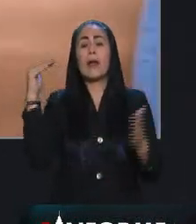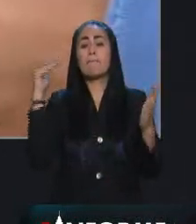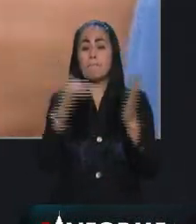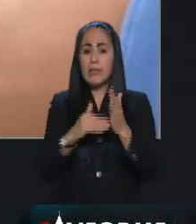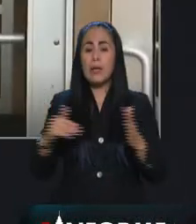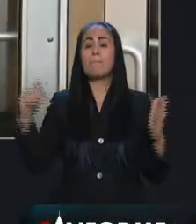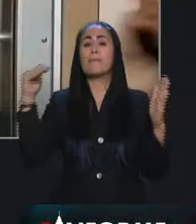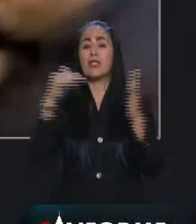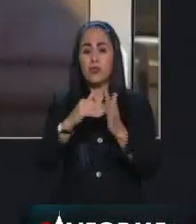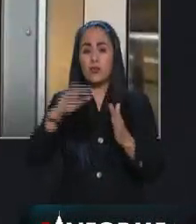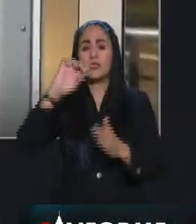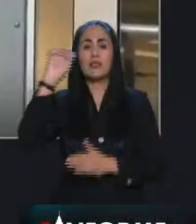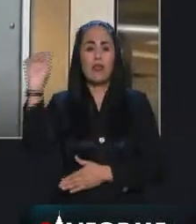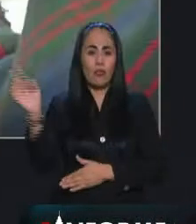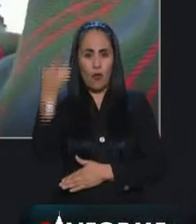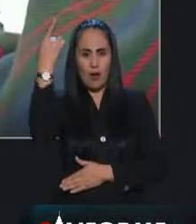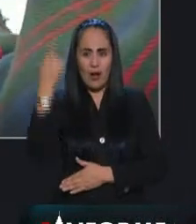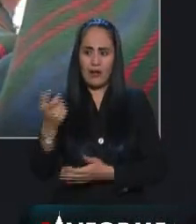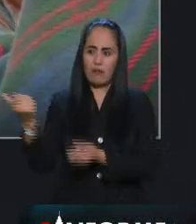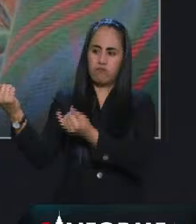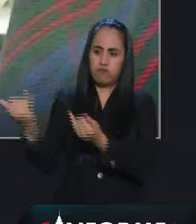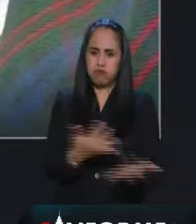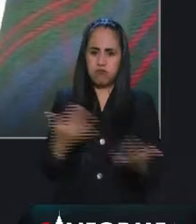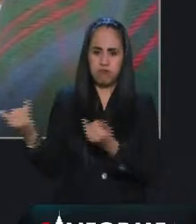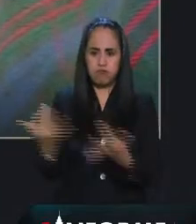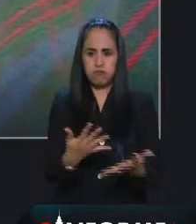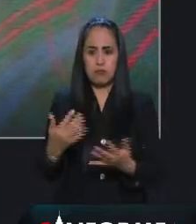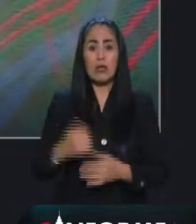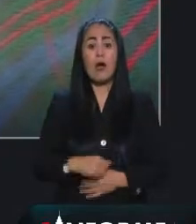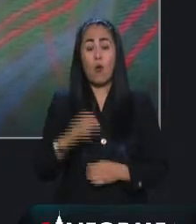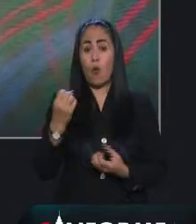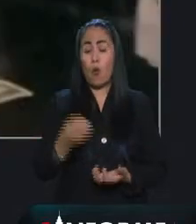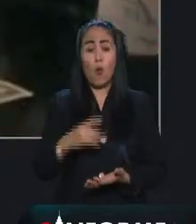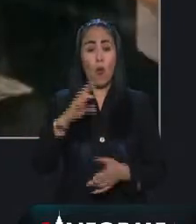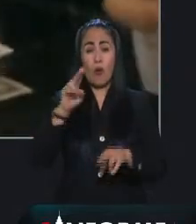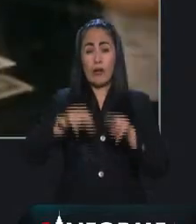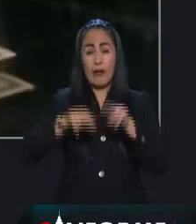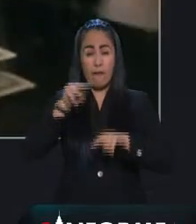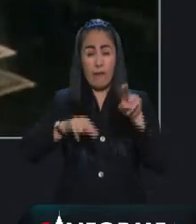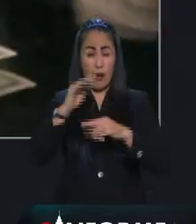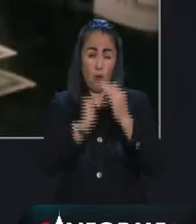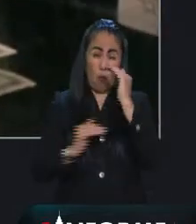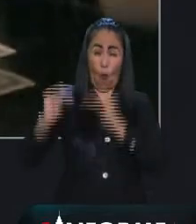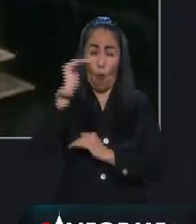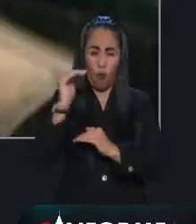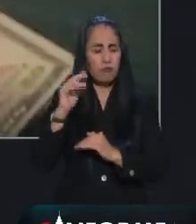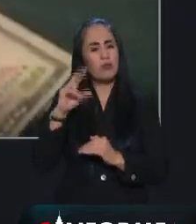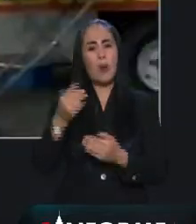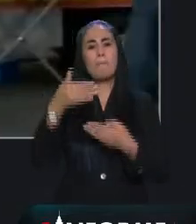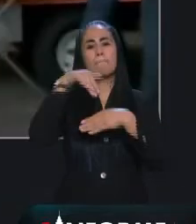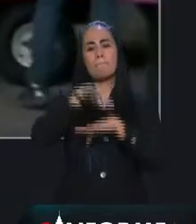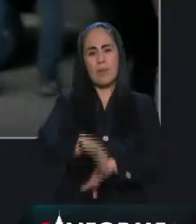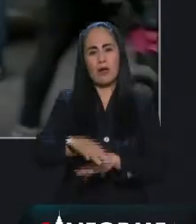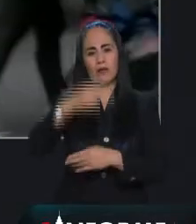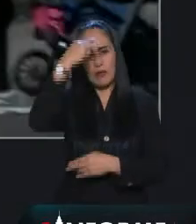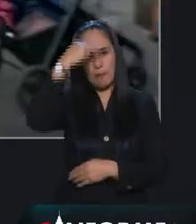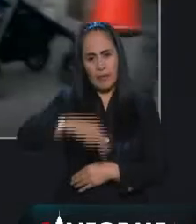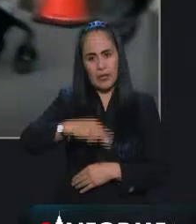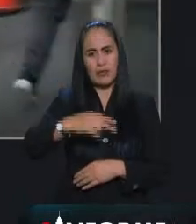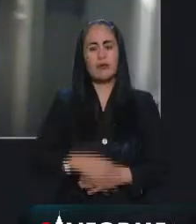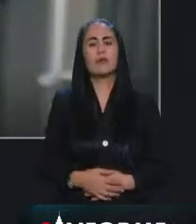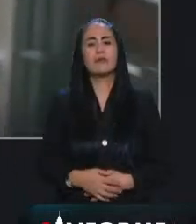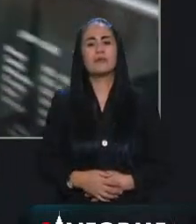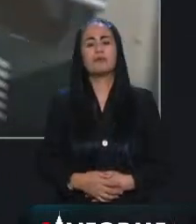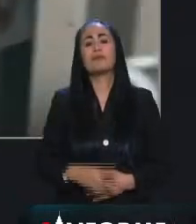millones de dólares en remesas y no fue este el único récord que se batió según Banxico durante los 11 primeros meses de